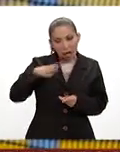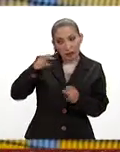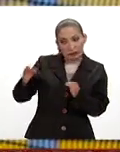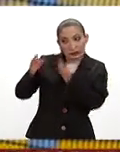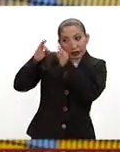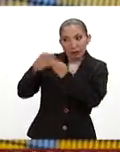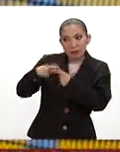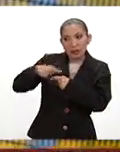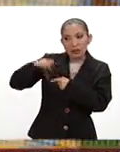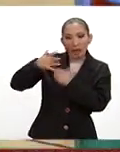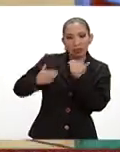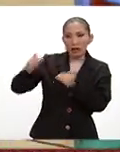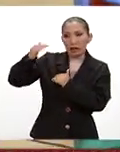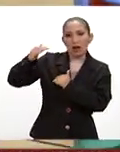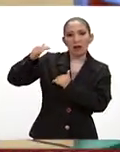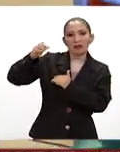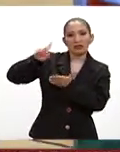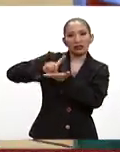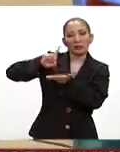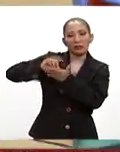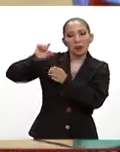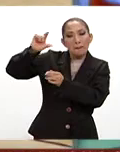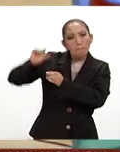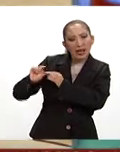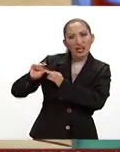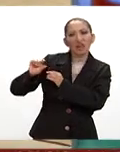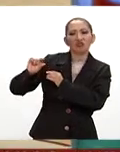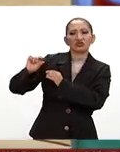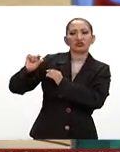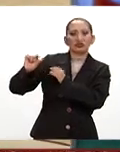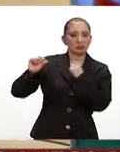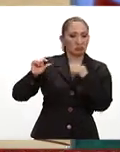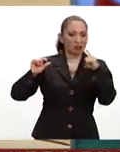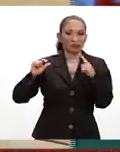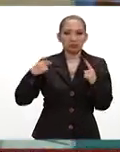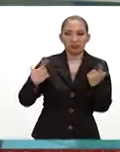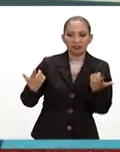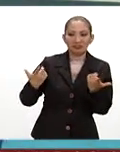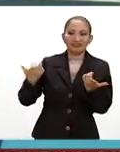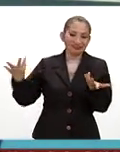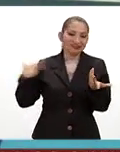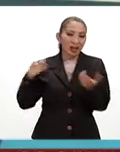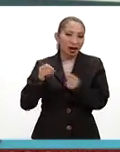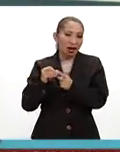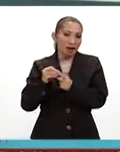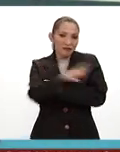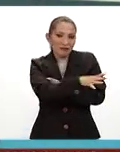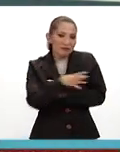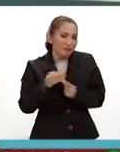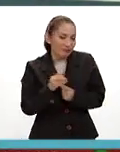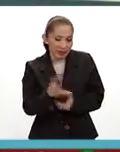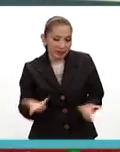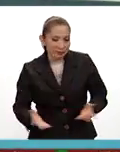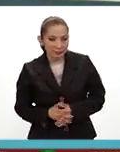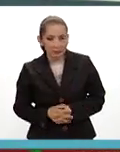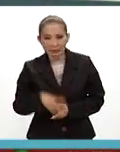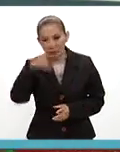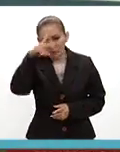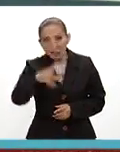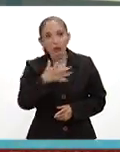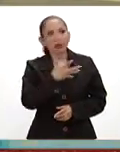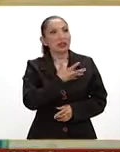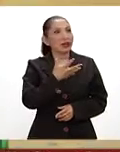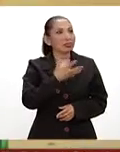enfrentar con una persona que tiene un grado menor de discapacidad, y eso obviamente pues tiene ventaja. México